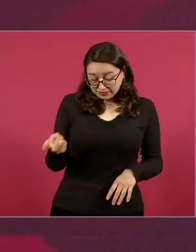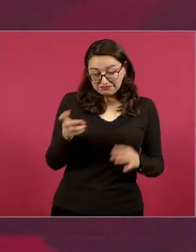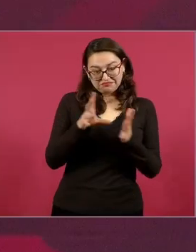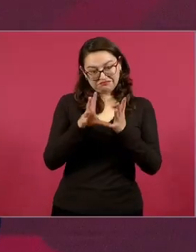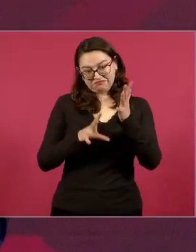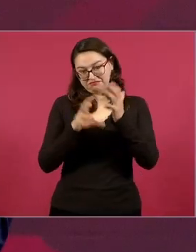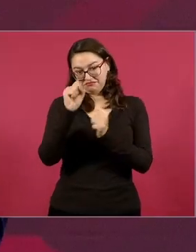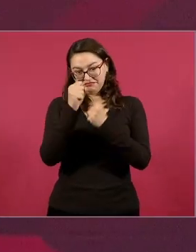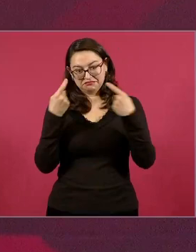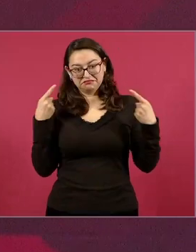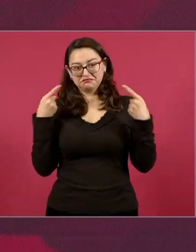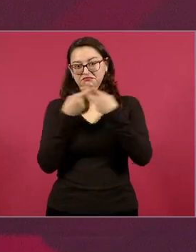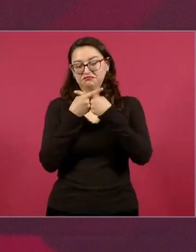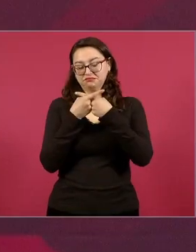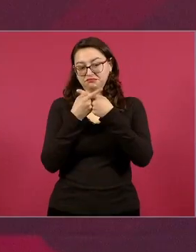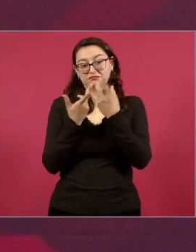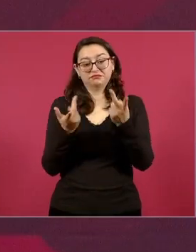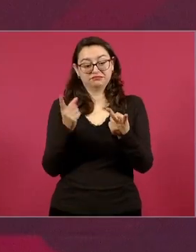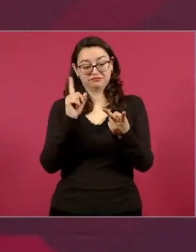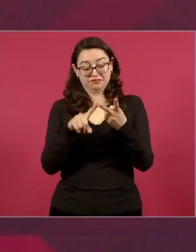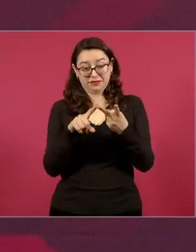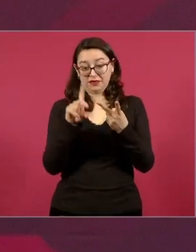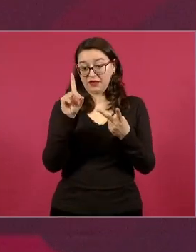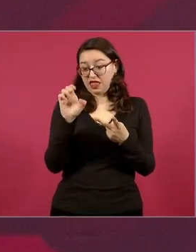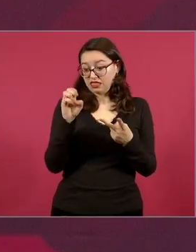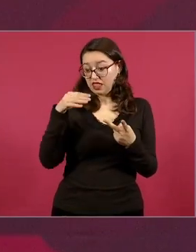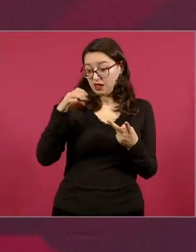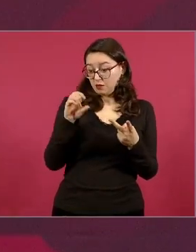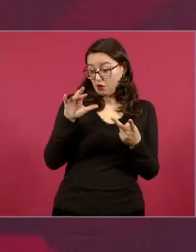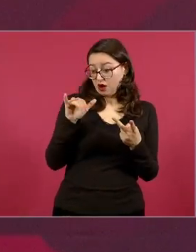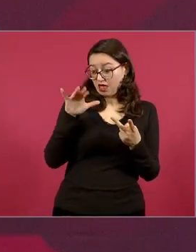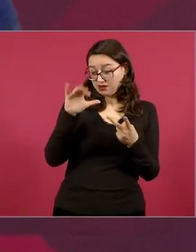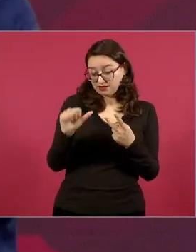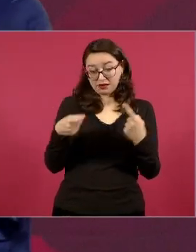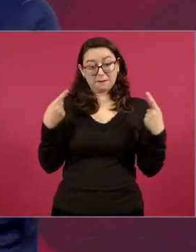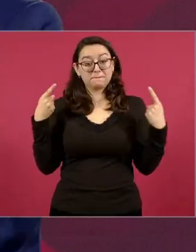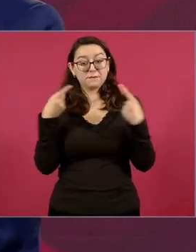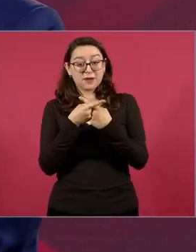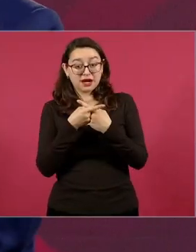es antidemocrático ni lo va a permitir el pueblo